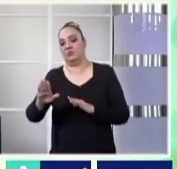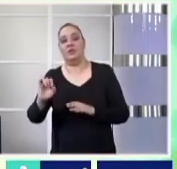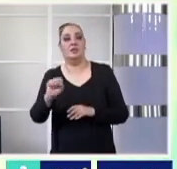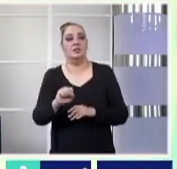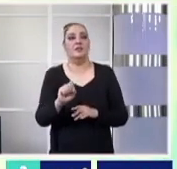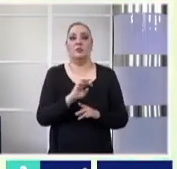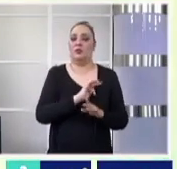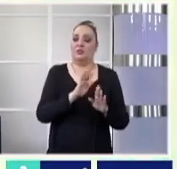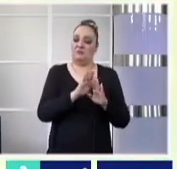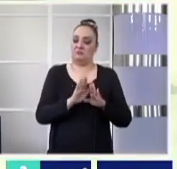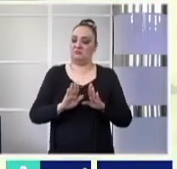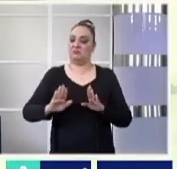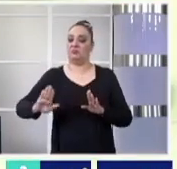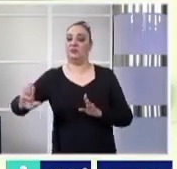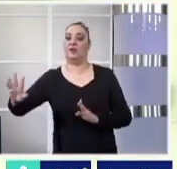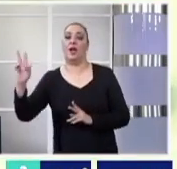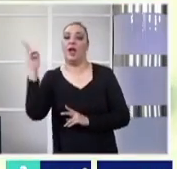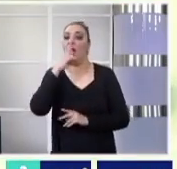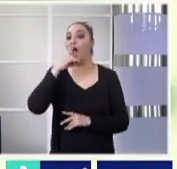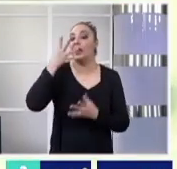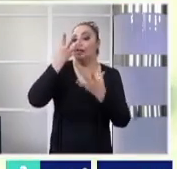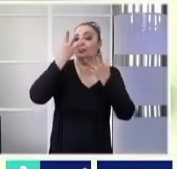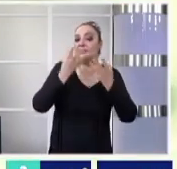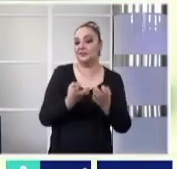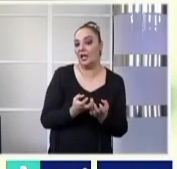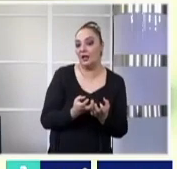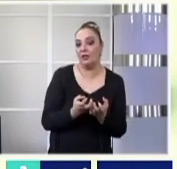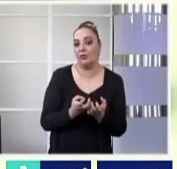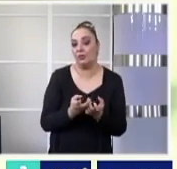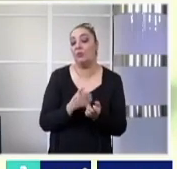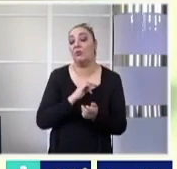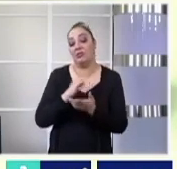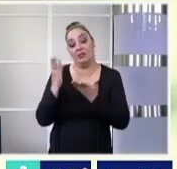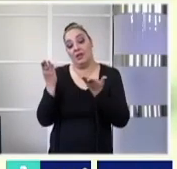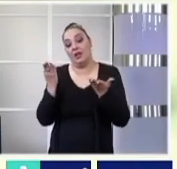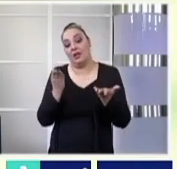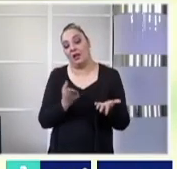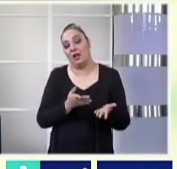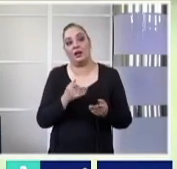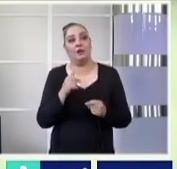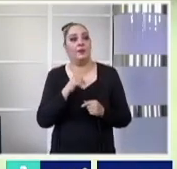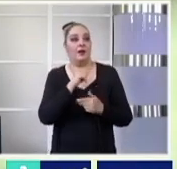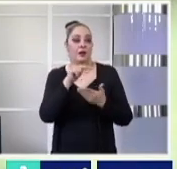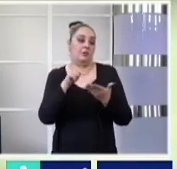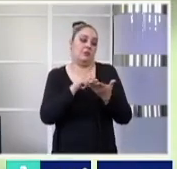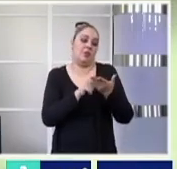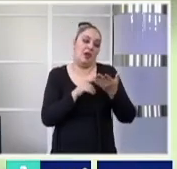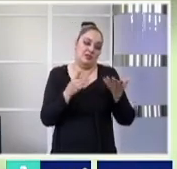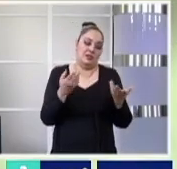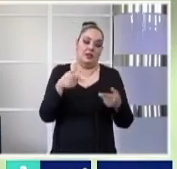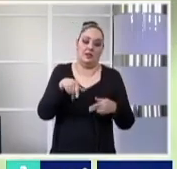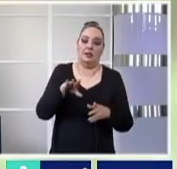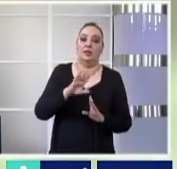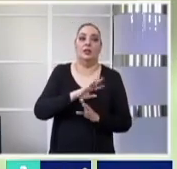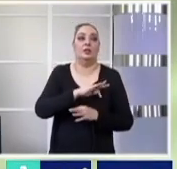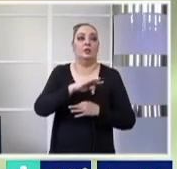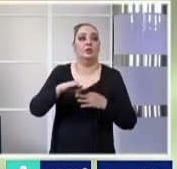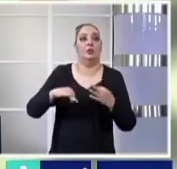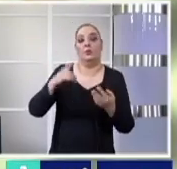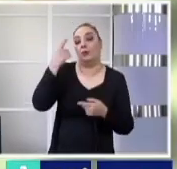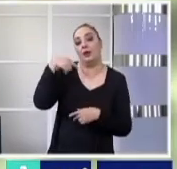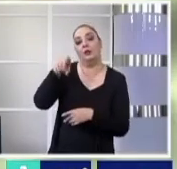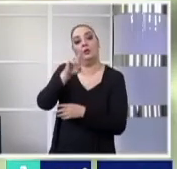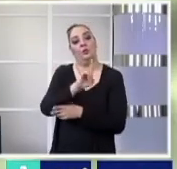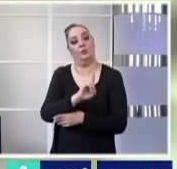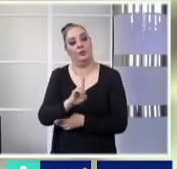invernal se va a ir alejando y aire seco, es el que va a dominar eventualmente en la región, prácticamente toda, para